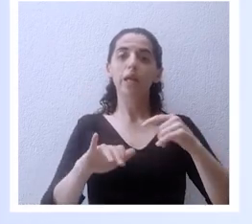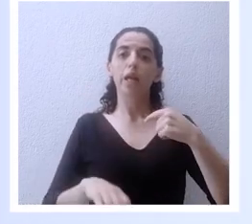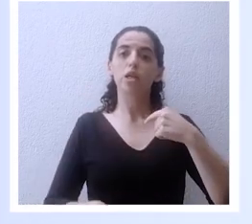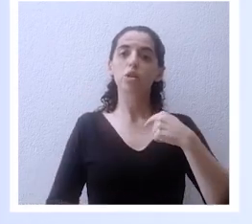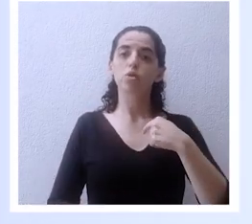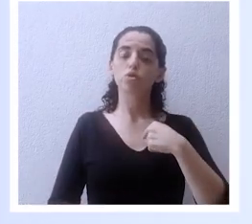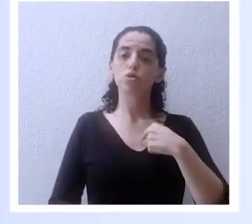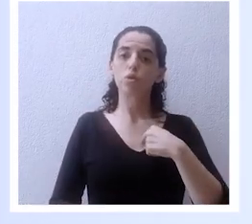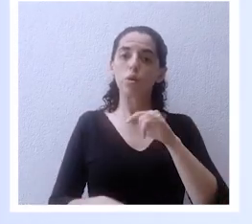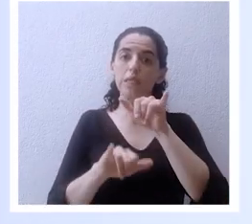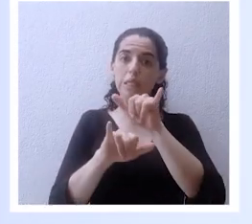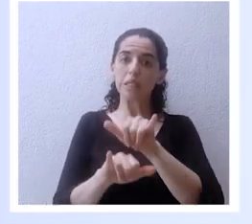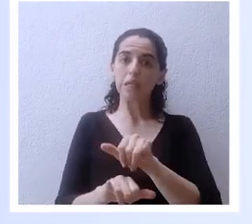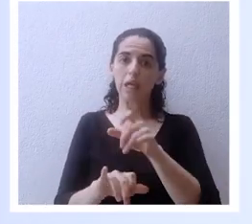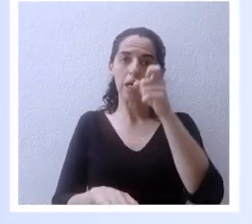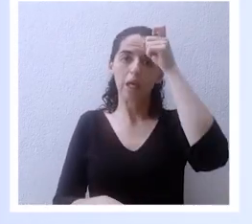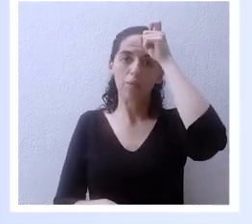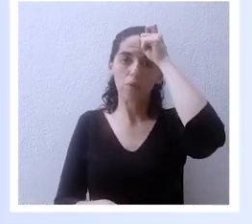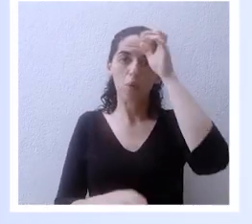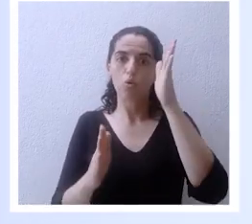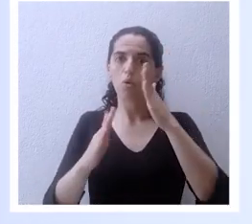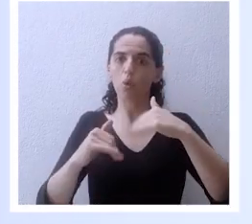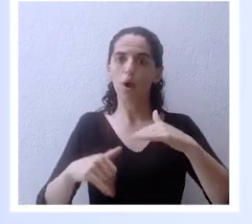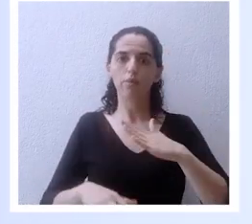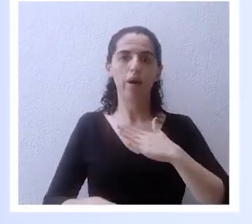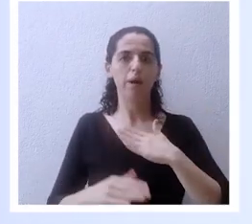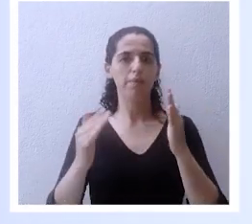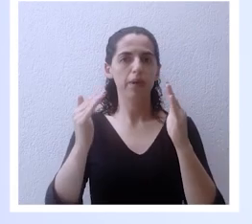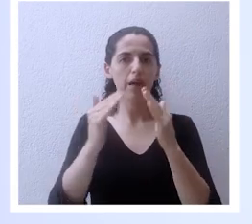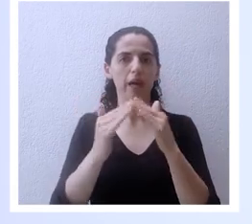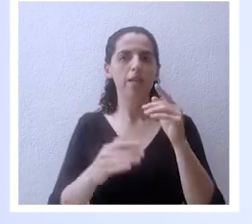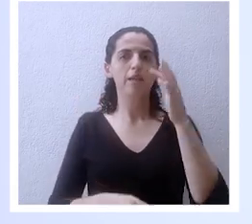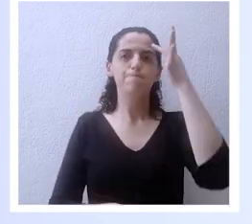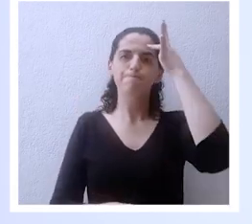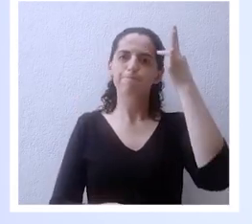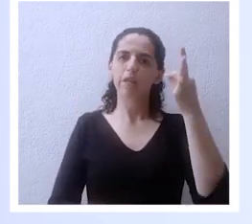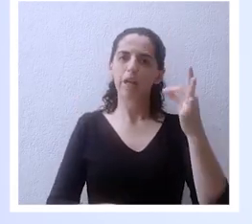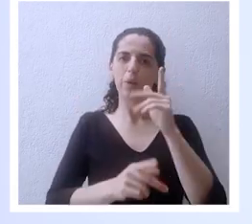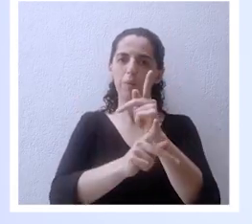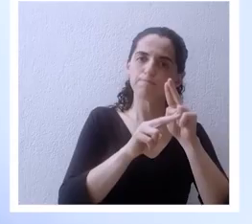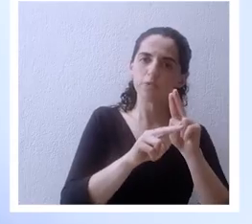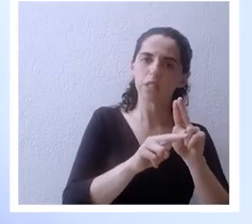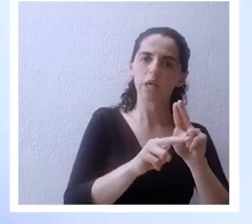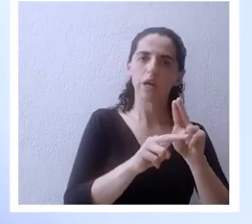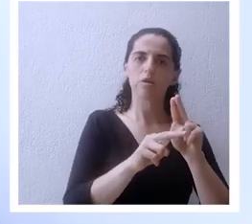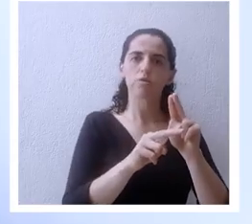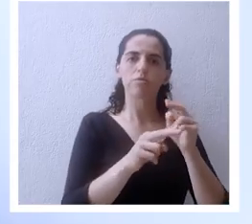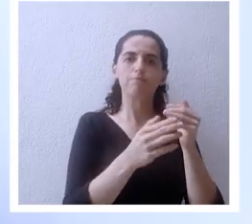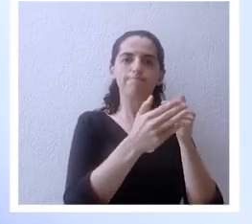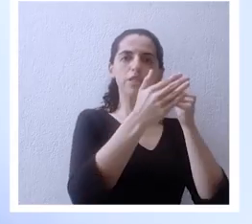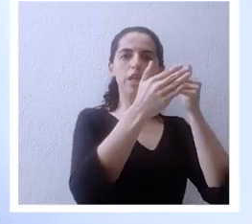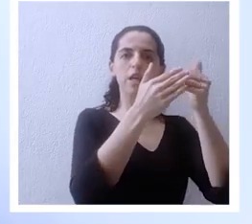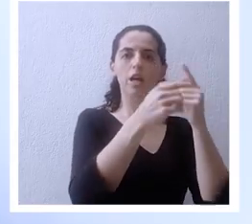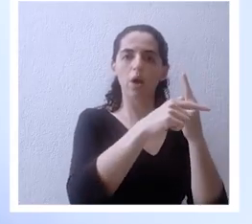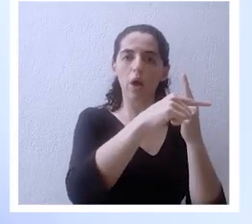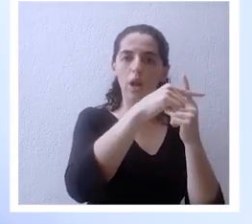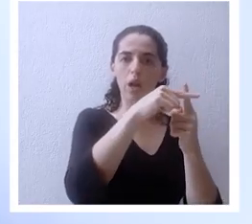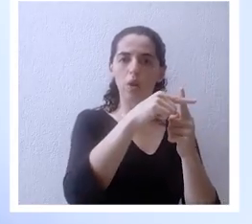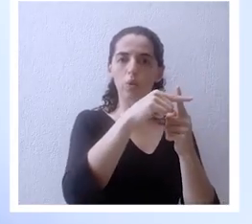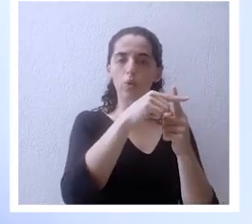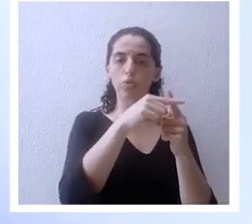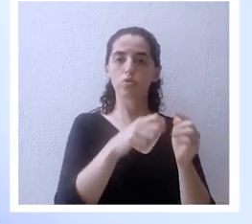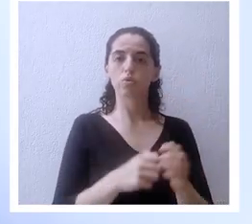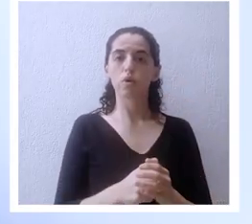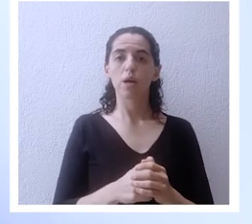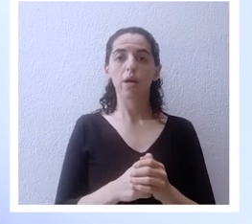Egipto no habrá en mi casa y yo creo en esa protección de Dios para mí si la primer palabra que creo debe